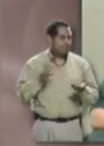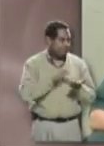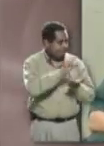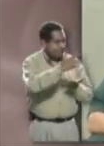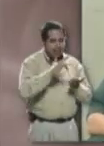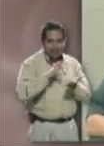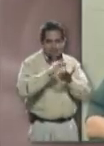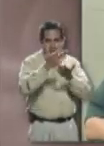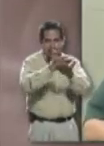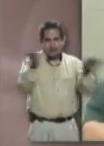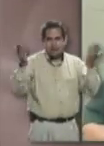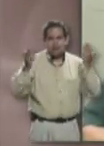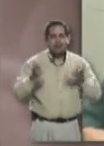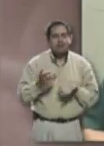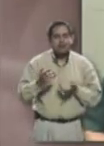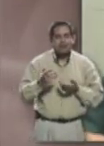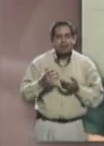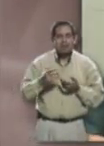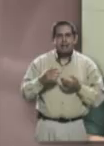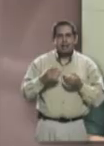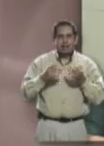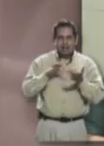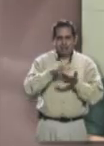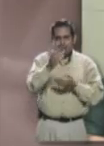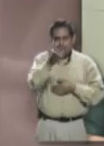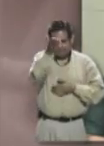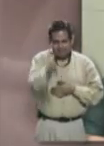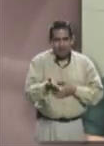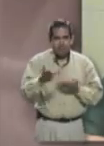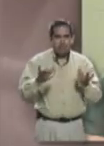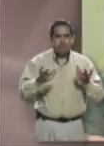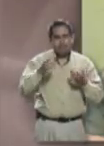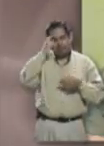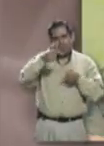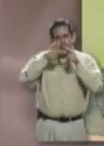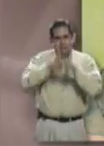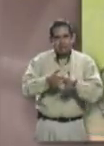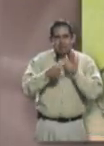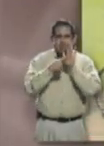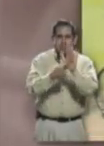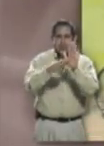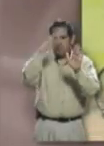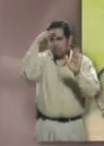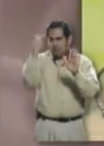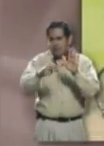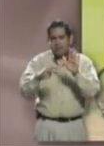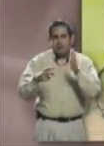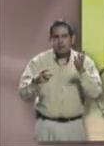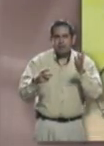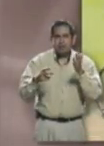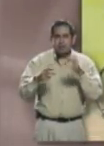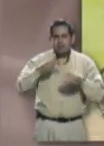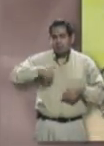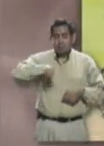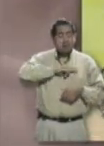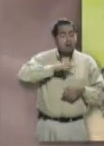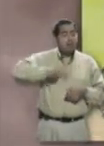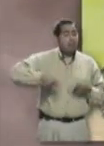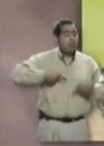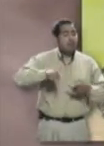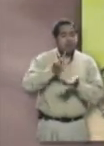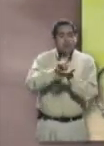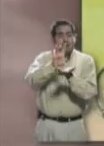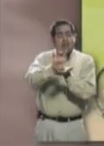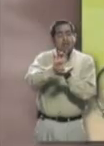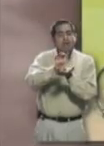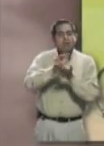ustedes. Yo estoy más orgulloso y ahora sí que estoy presente para seguir demostrando a México que nosotros